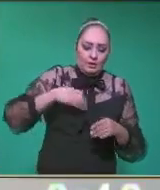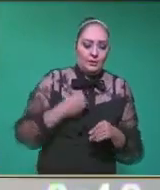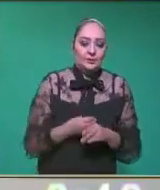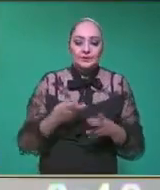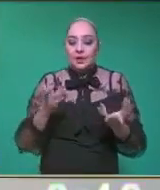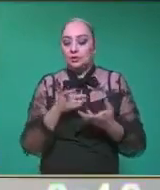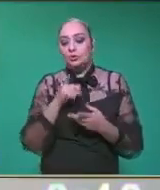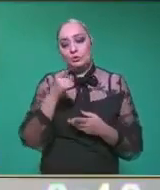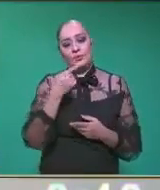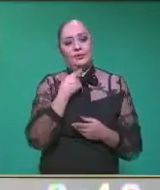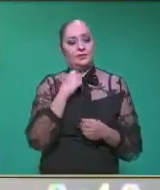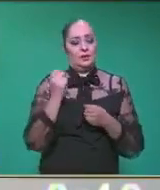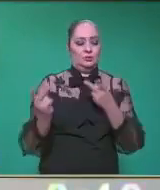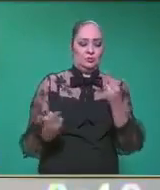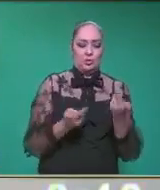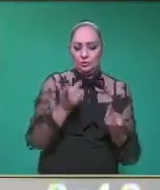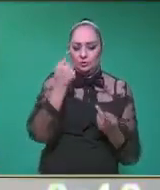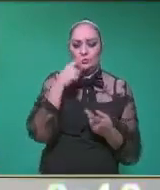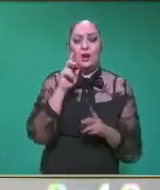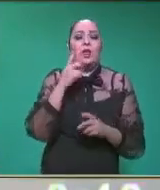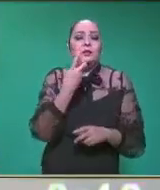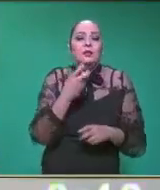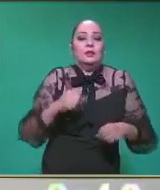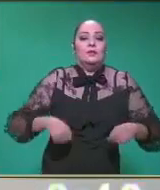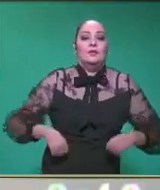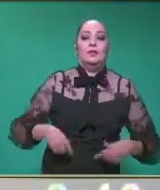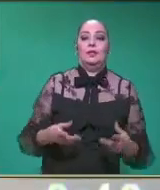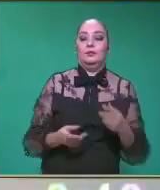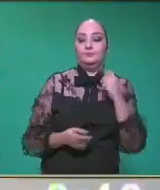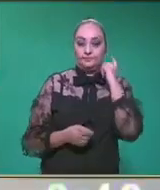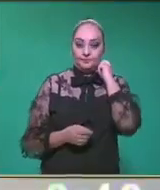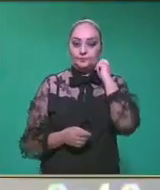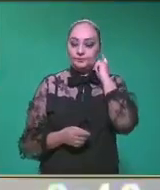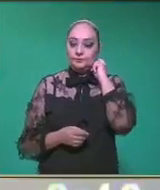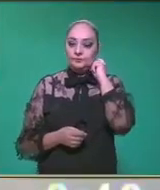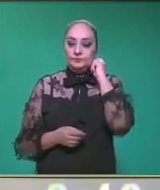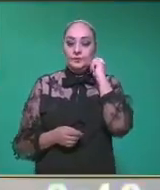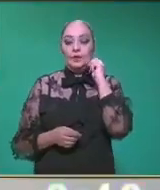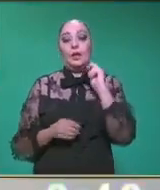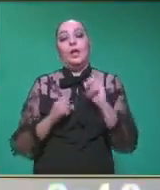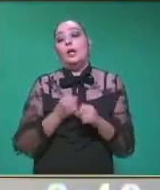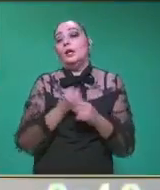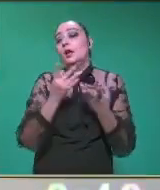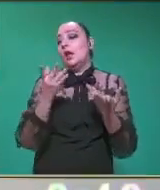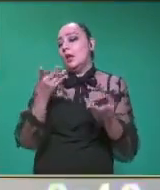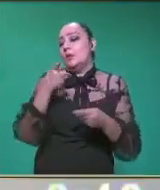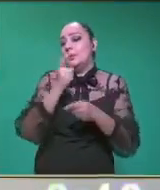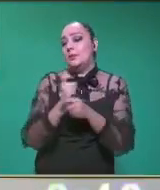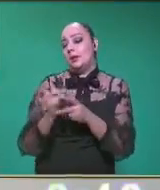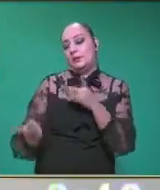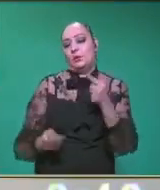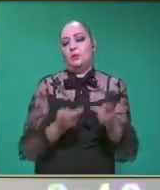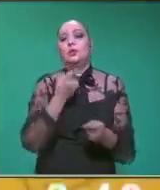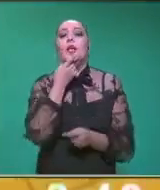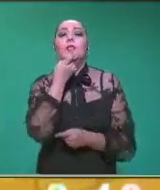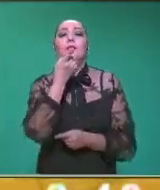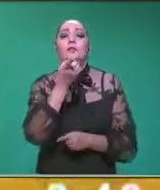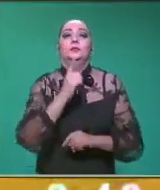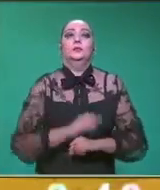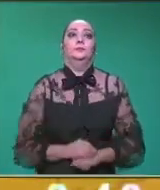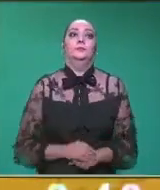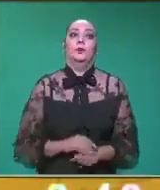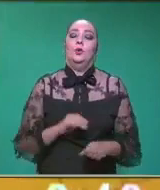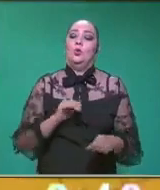nos dice algunas preguntas de reflexión sobre esta actividad? Claro que sí, profe. La primera pregunta de reflexión sería, ¿qué